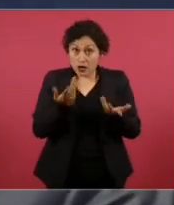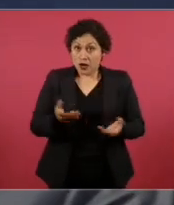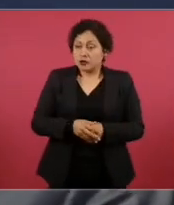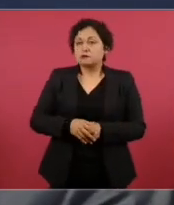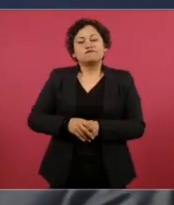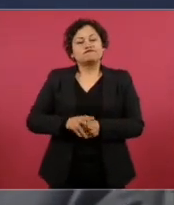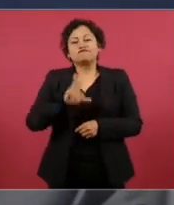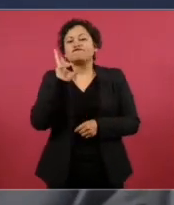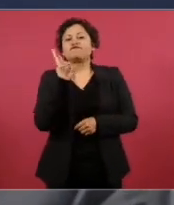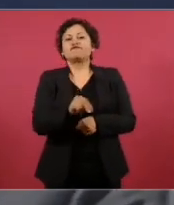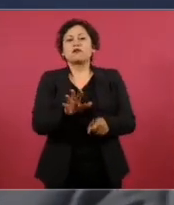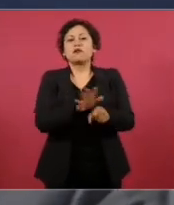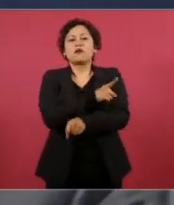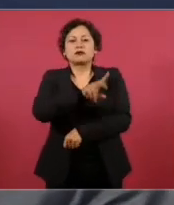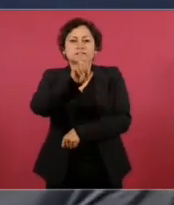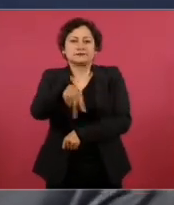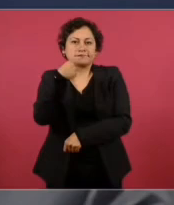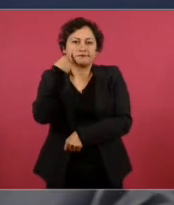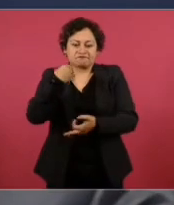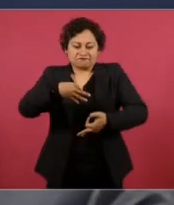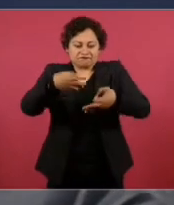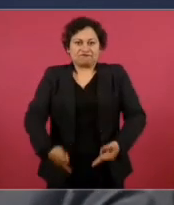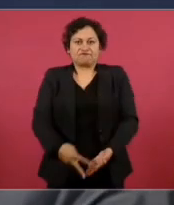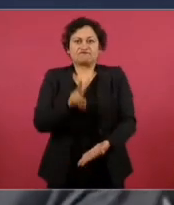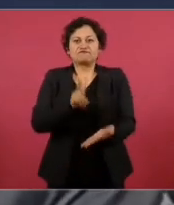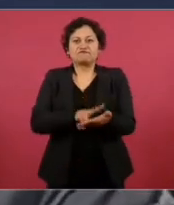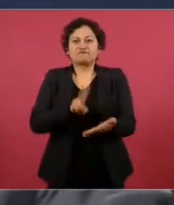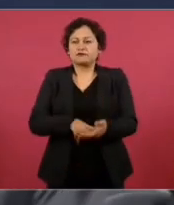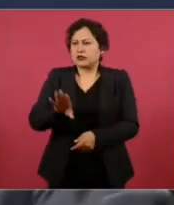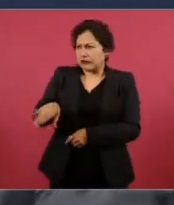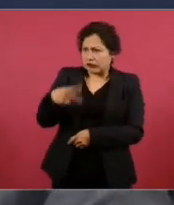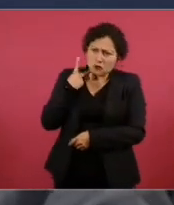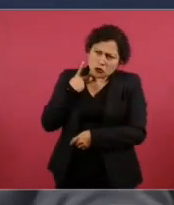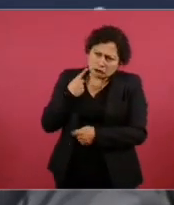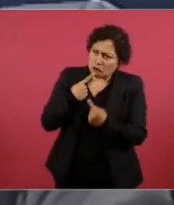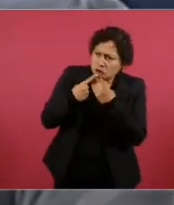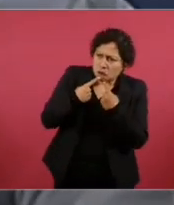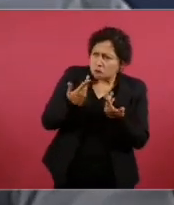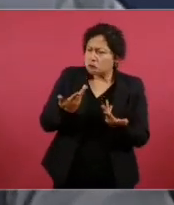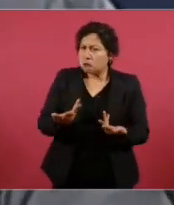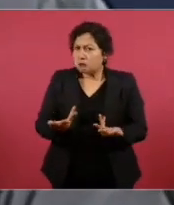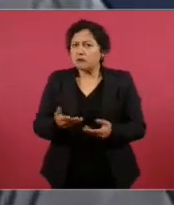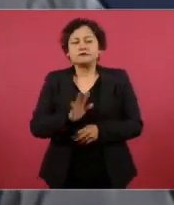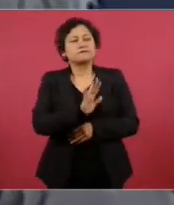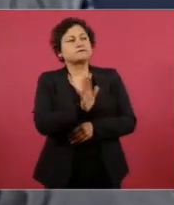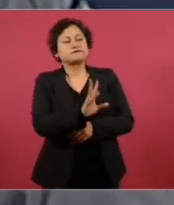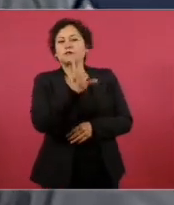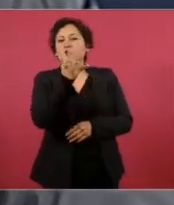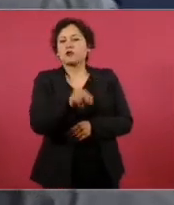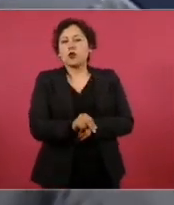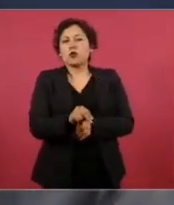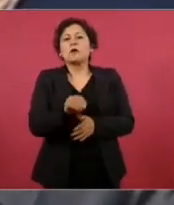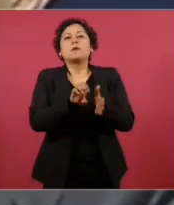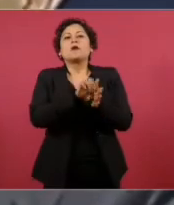es un asunto de principios. O a mí no me gusta. ¿Y la política no es también negociación? No, cuando no se comprometen principios, cuando no se